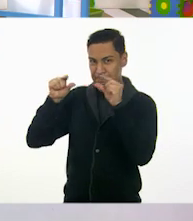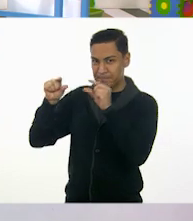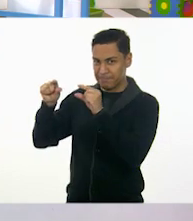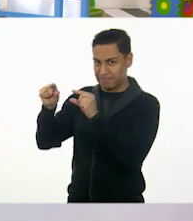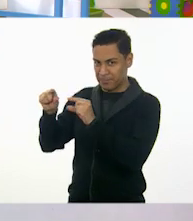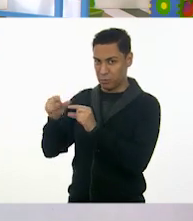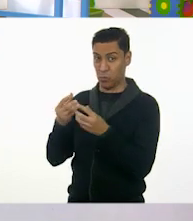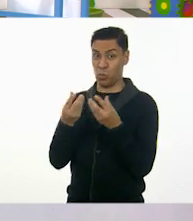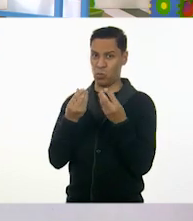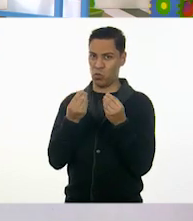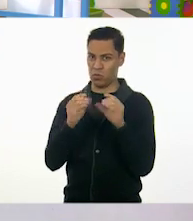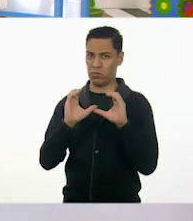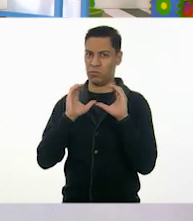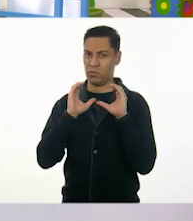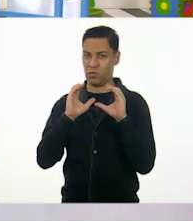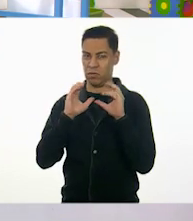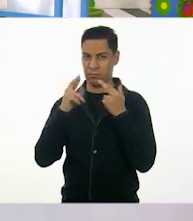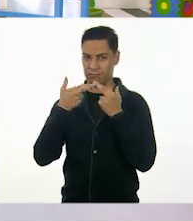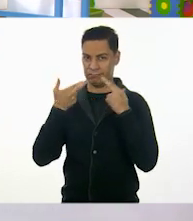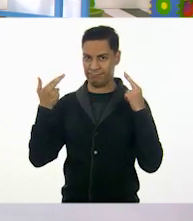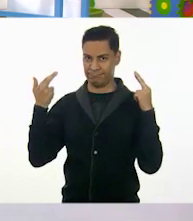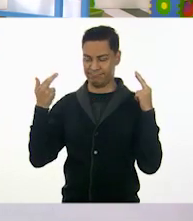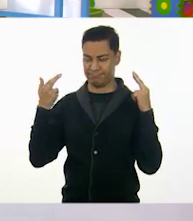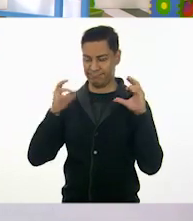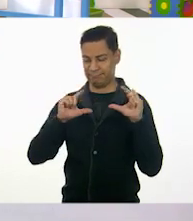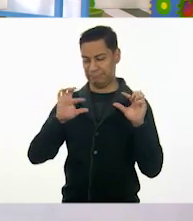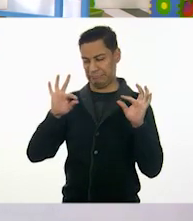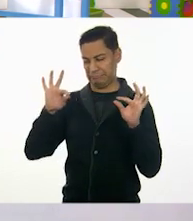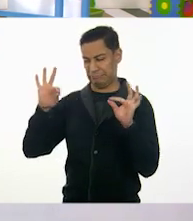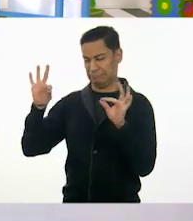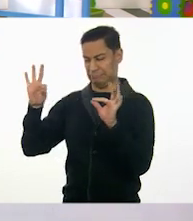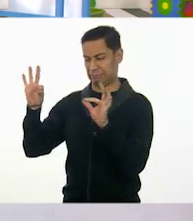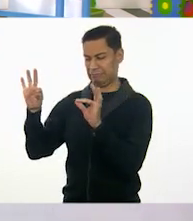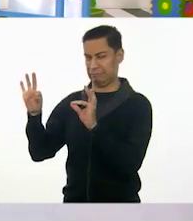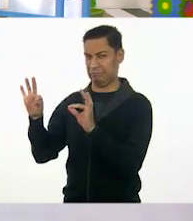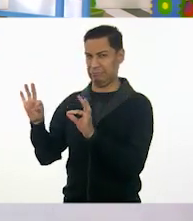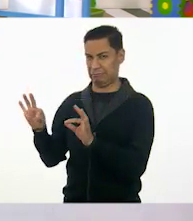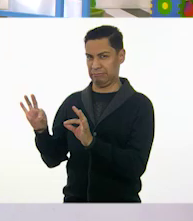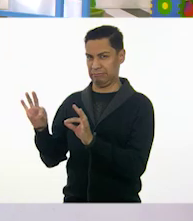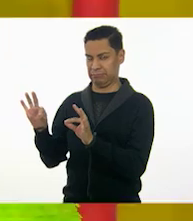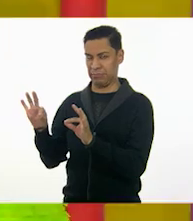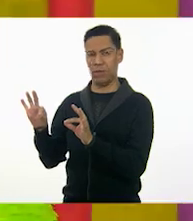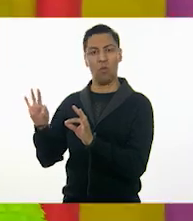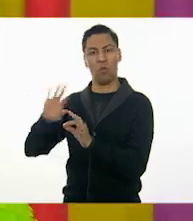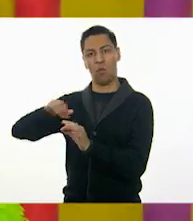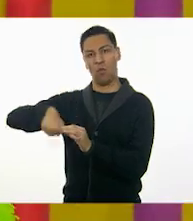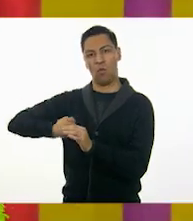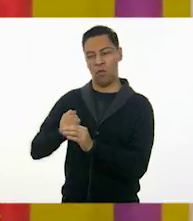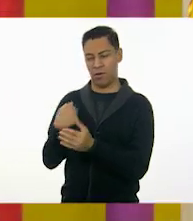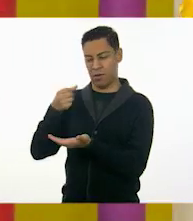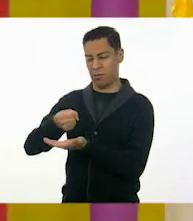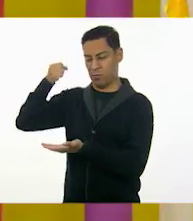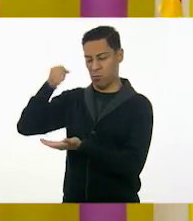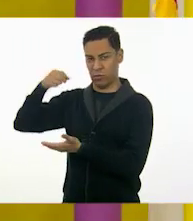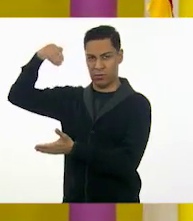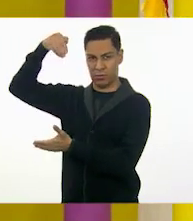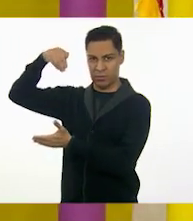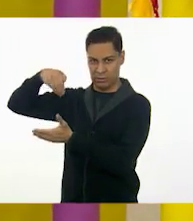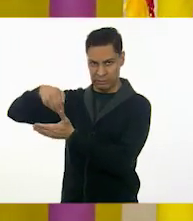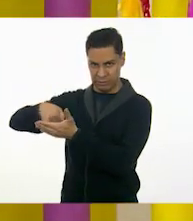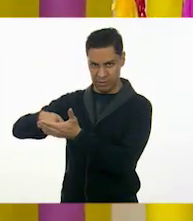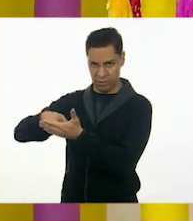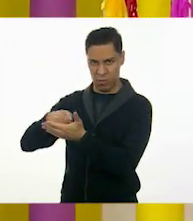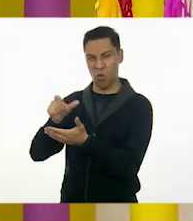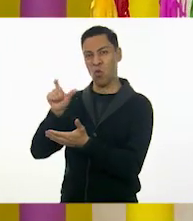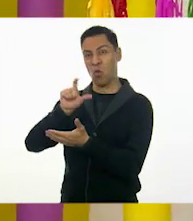mucho cuidado, lo tomamos de los resortes, de las orillitas nada más, y lo guardamos en una bolsita para usarlo